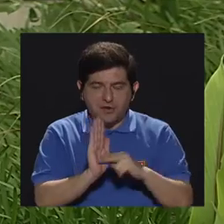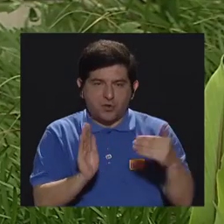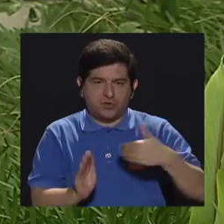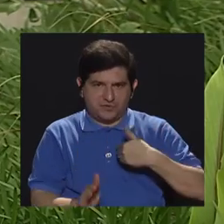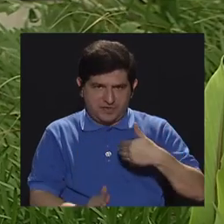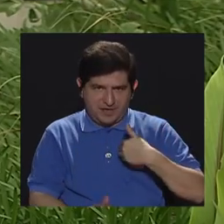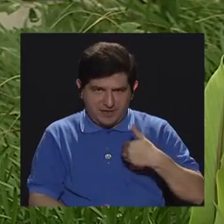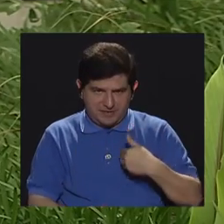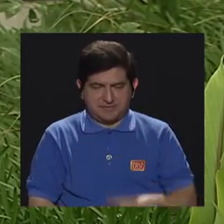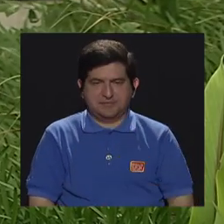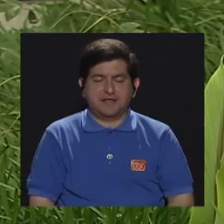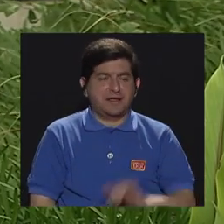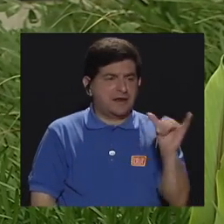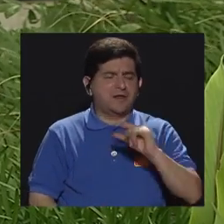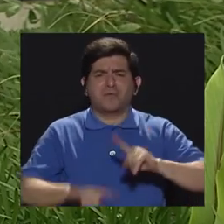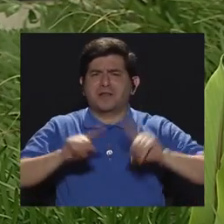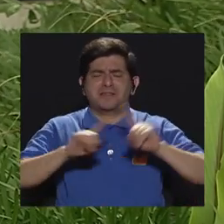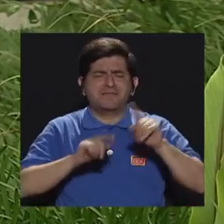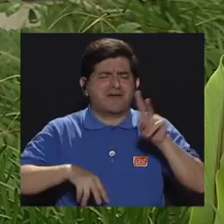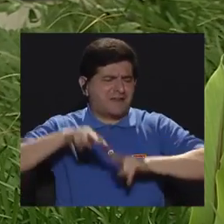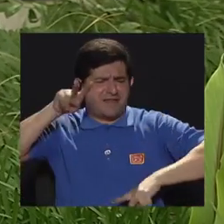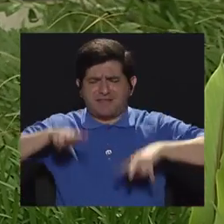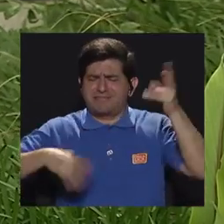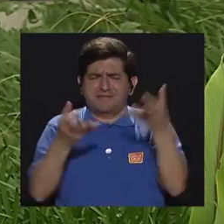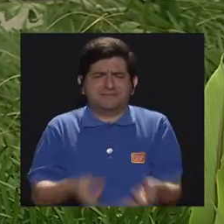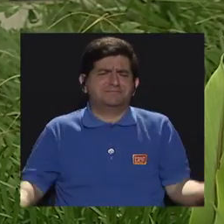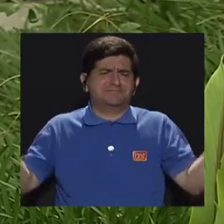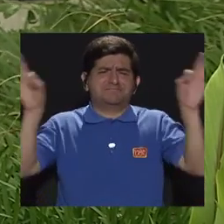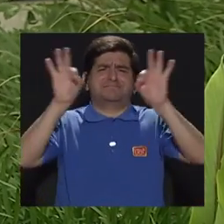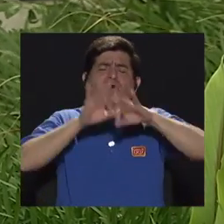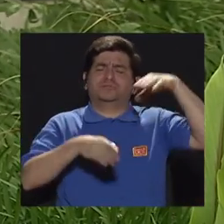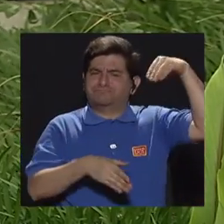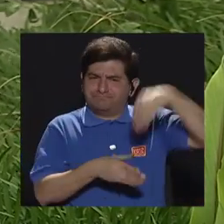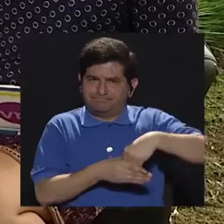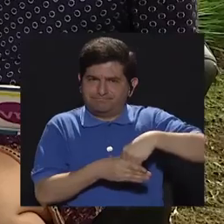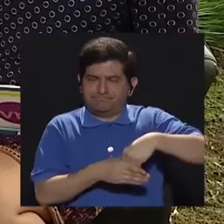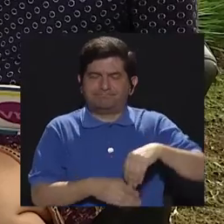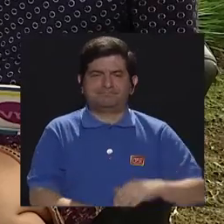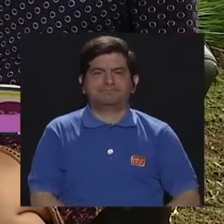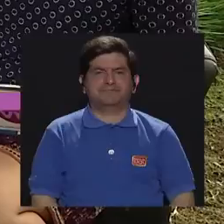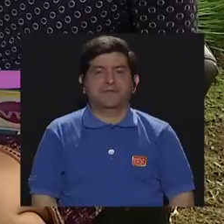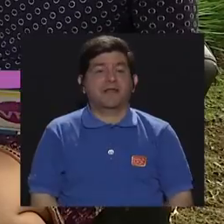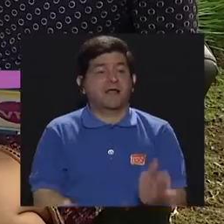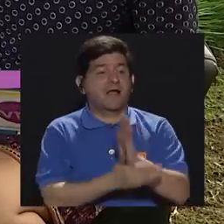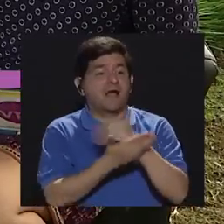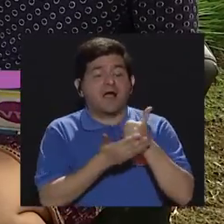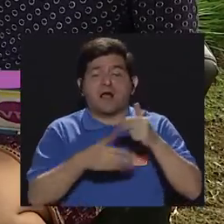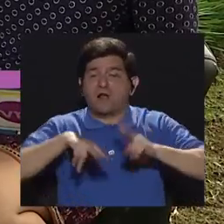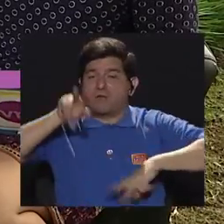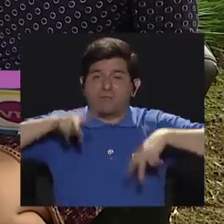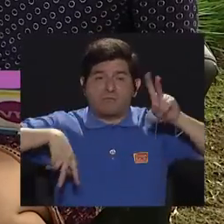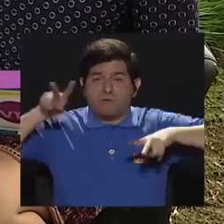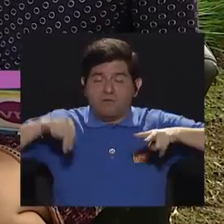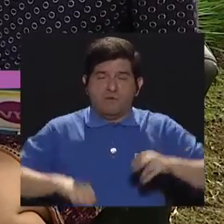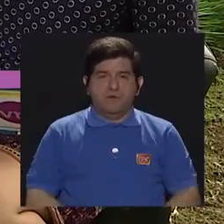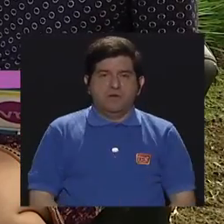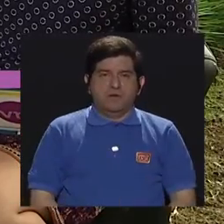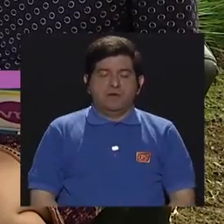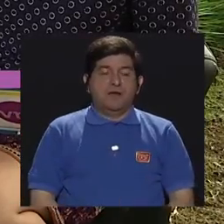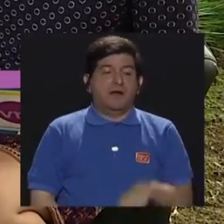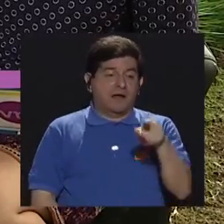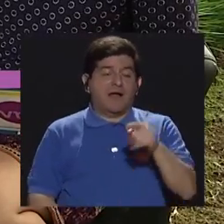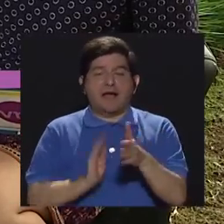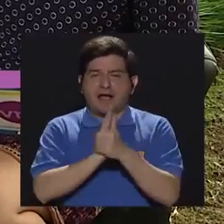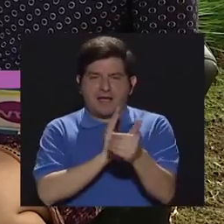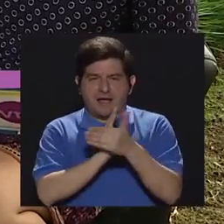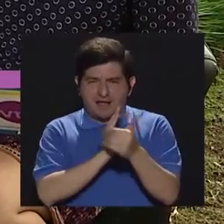niño en los exámenes. Tiene una serie de variables muy importantes que hay que tomarlas en cuenta. Algunas de estas variables son las actitudes